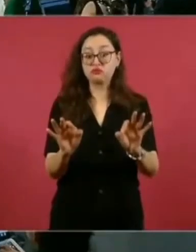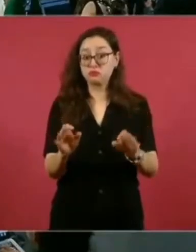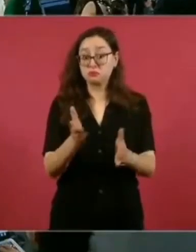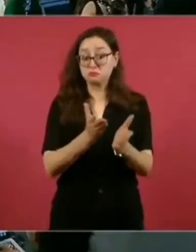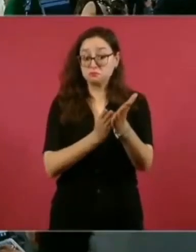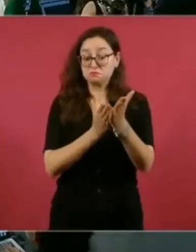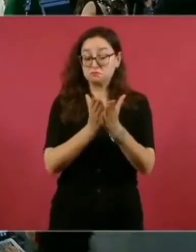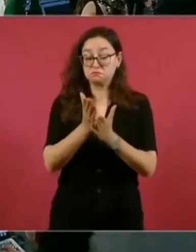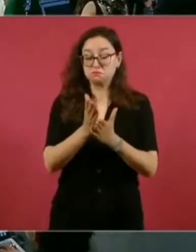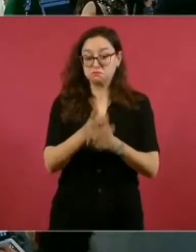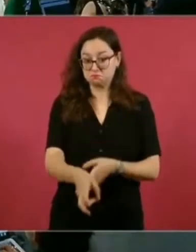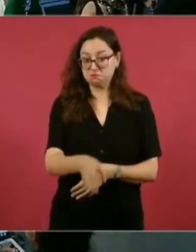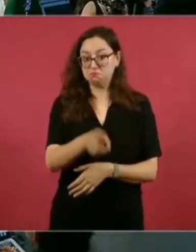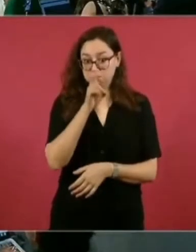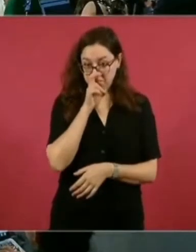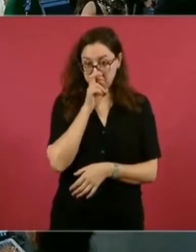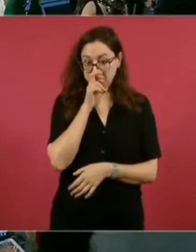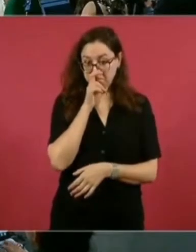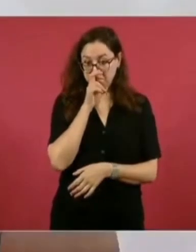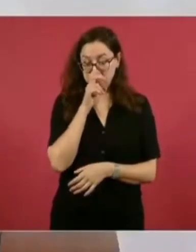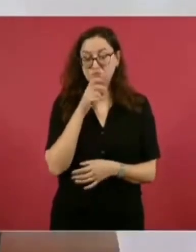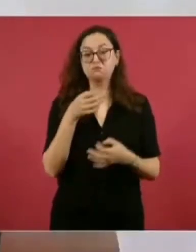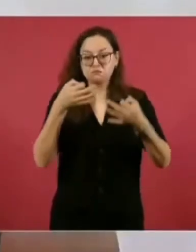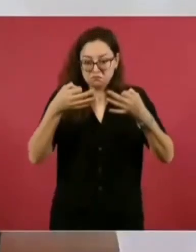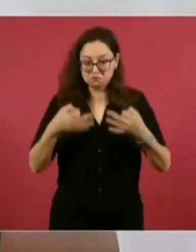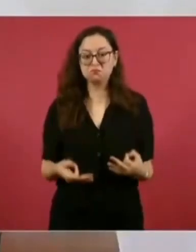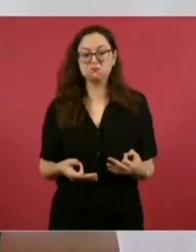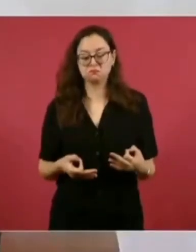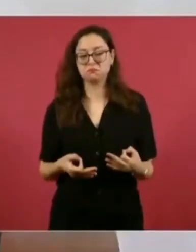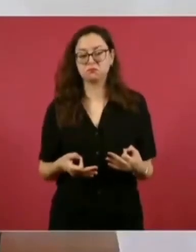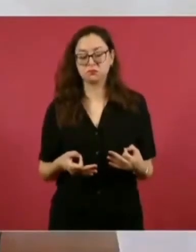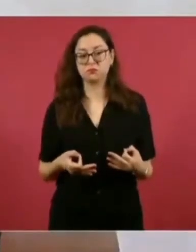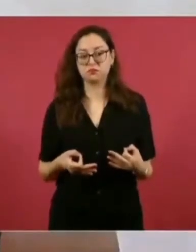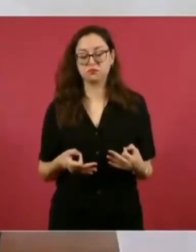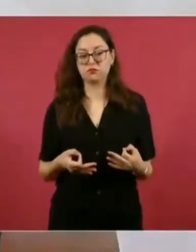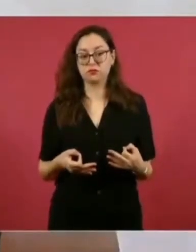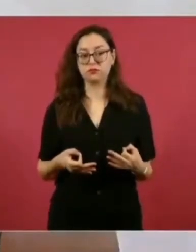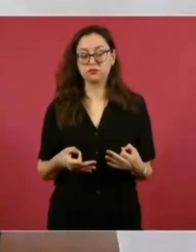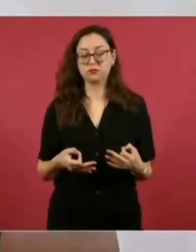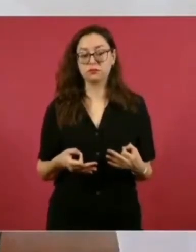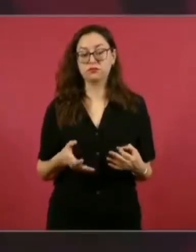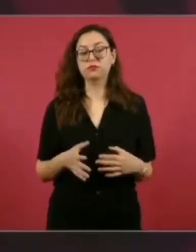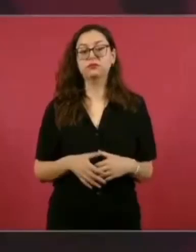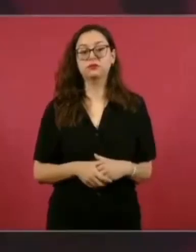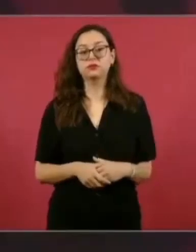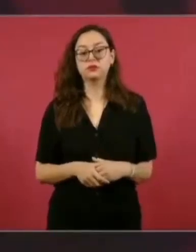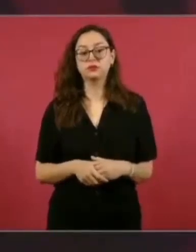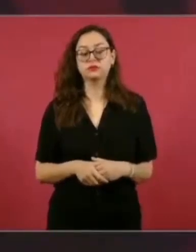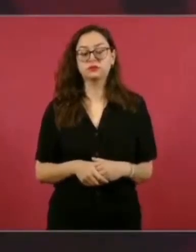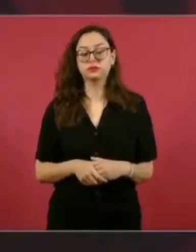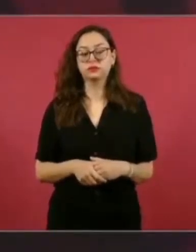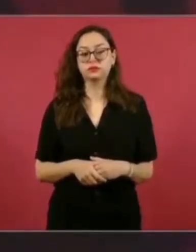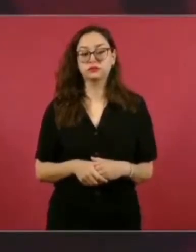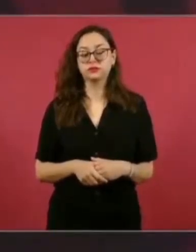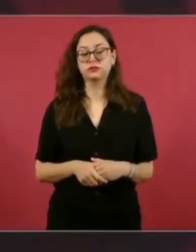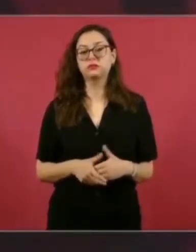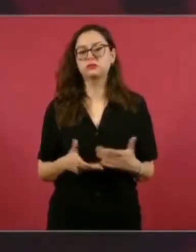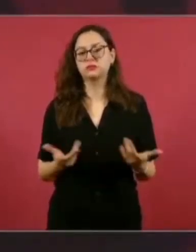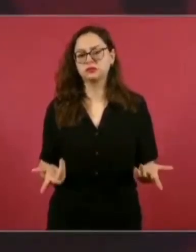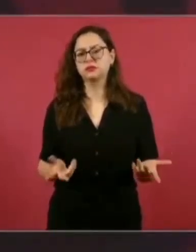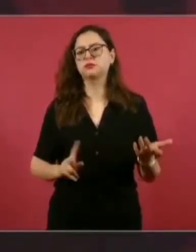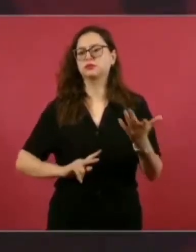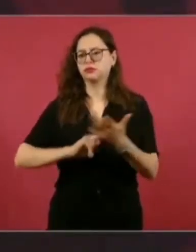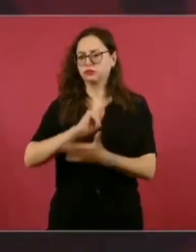muy capaz y van a continuar los programas de